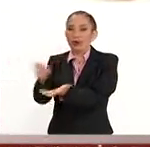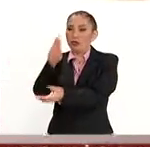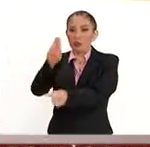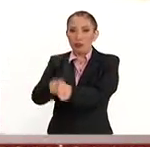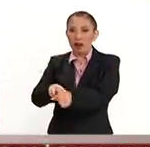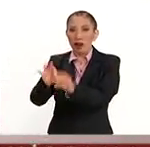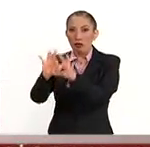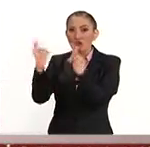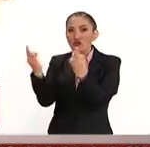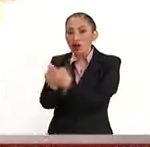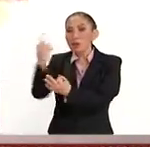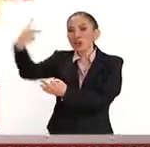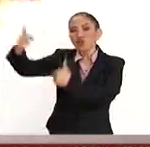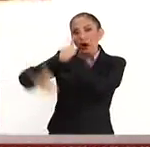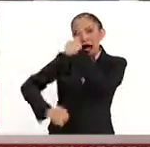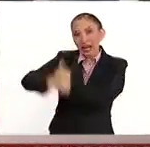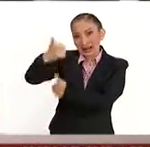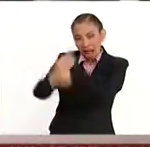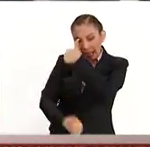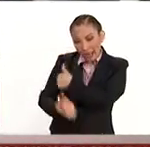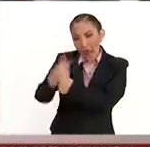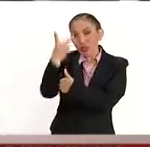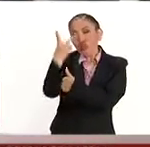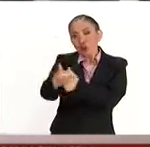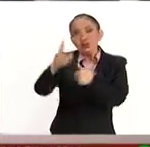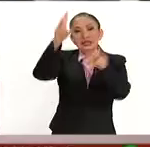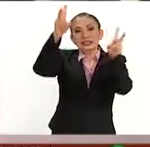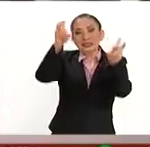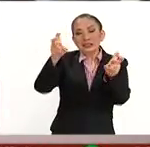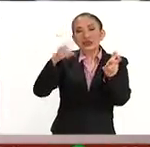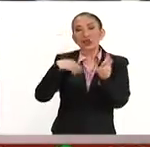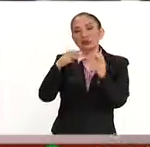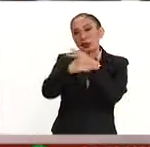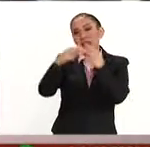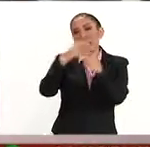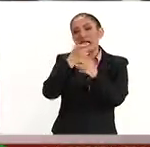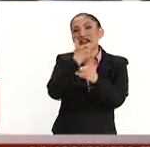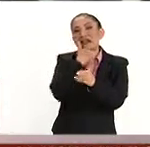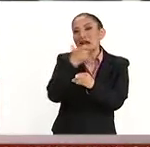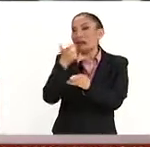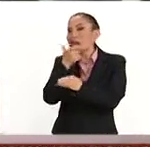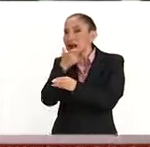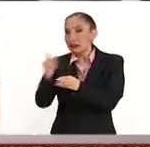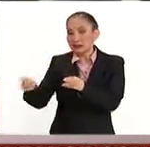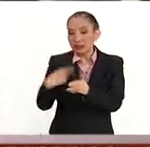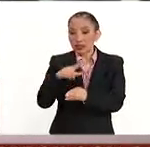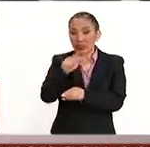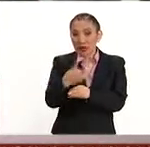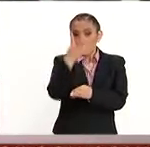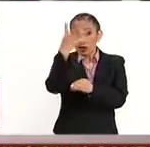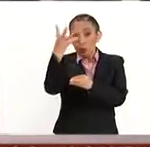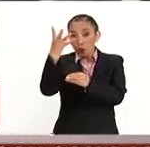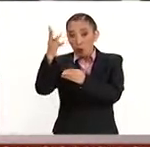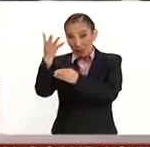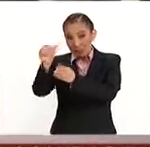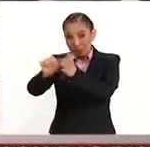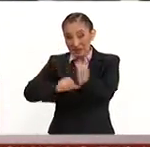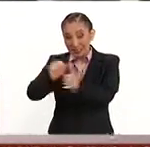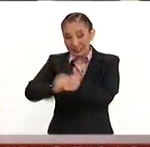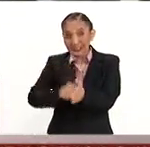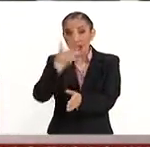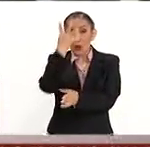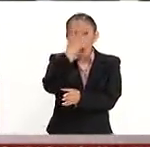es decir, a la profesión de su carrera y lleva dos asignaturas en inglés. El siguiente cuatrimestre lleva cuatro y a partir del tercer